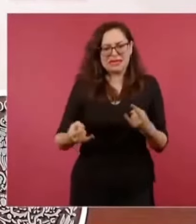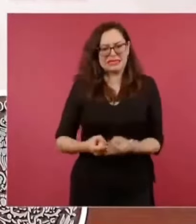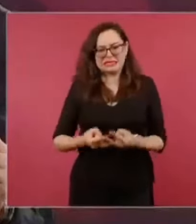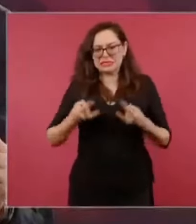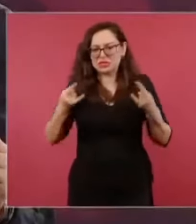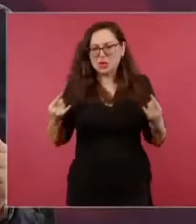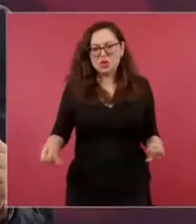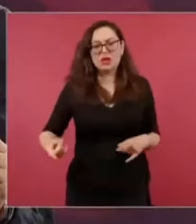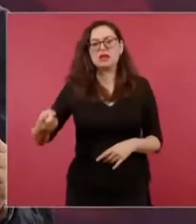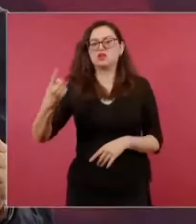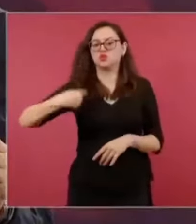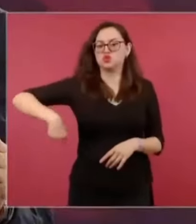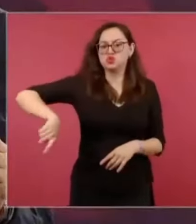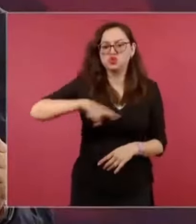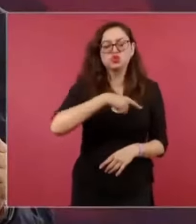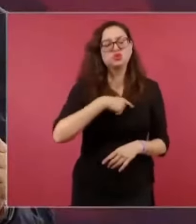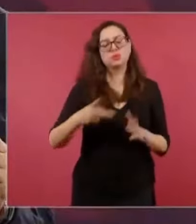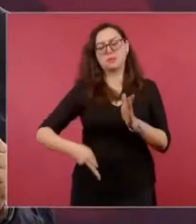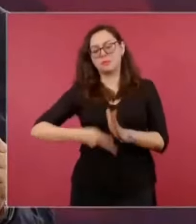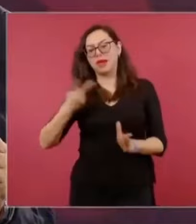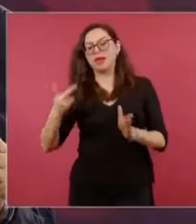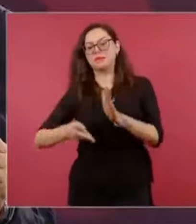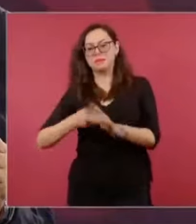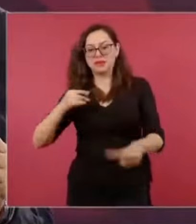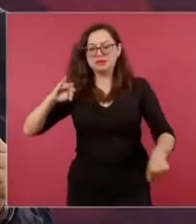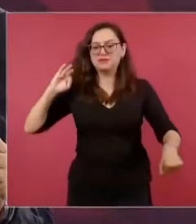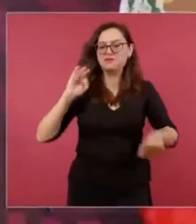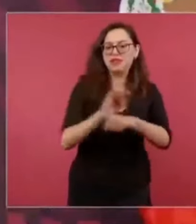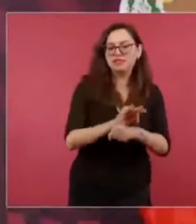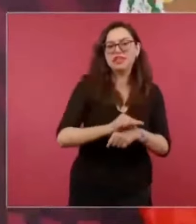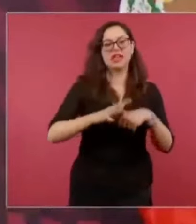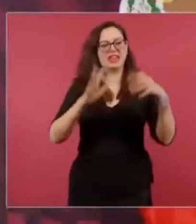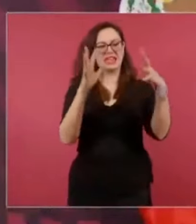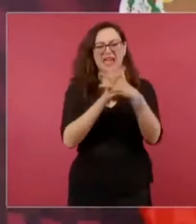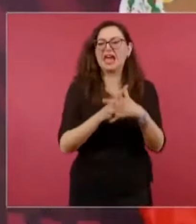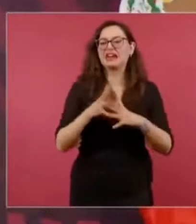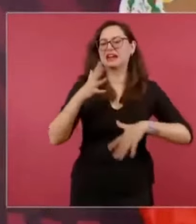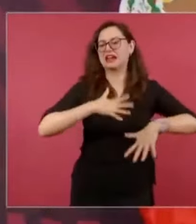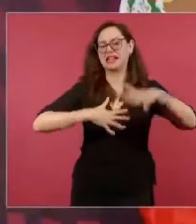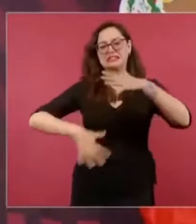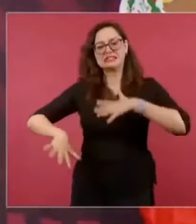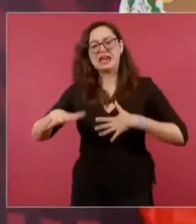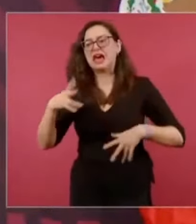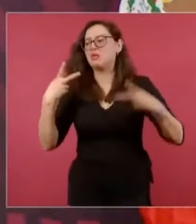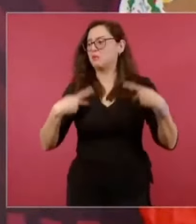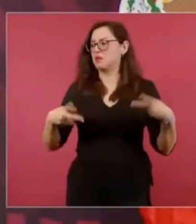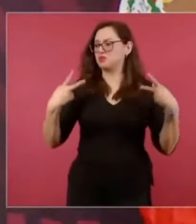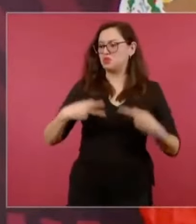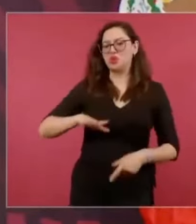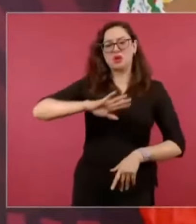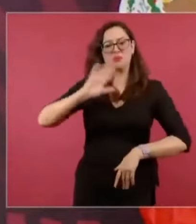costado muchas fatigas y vidas de nuestros antepasados.